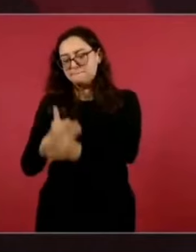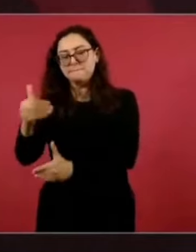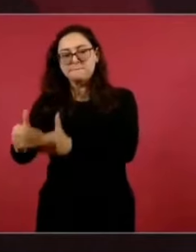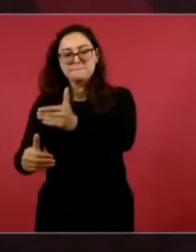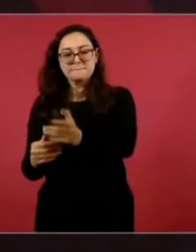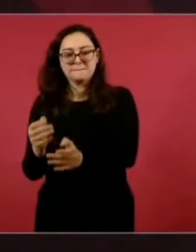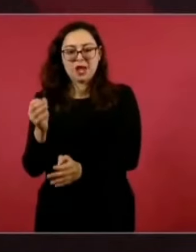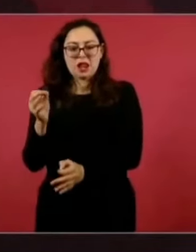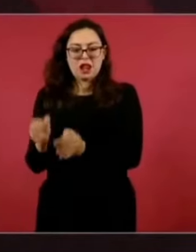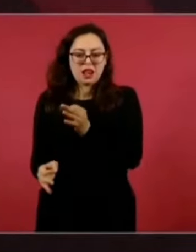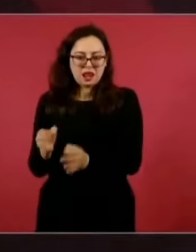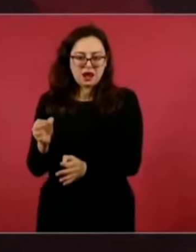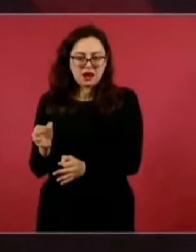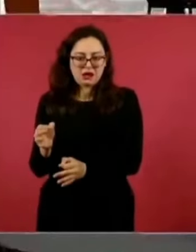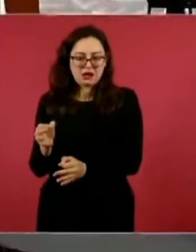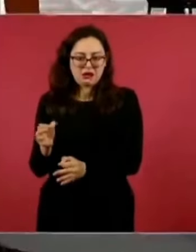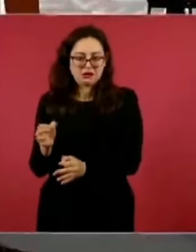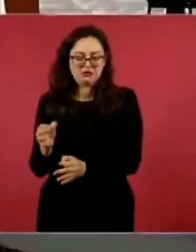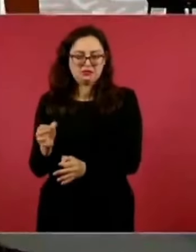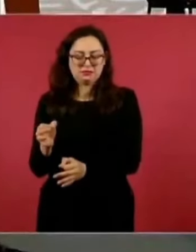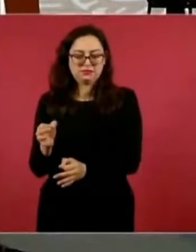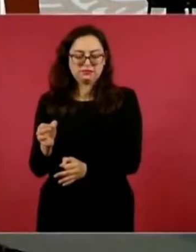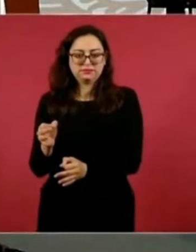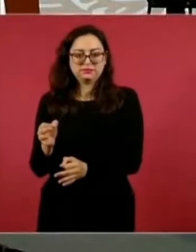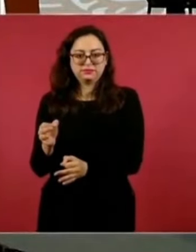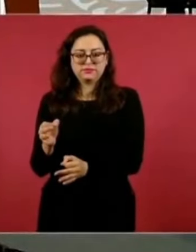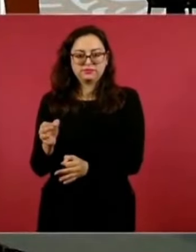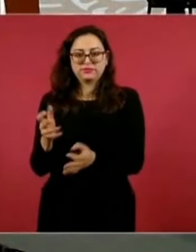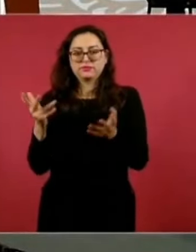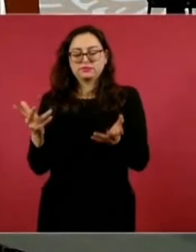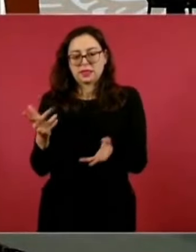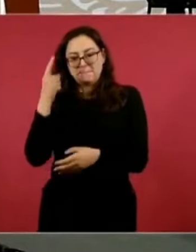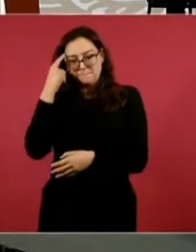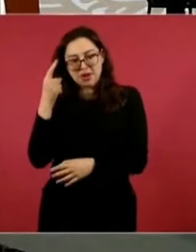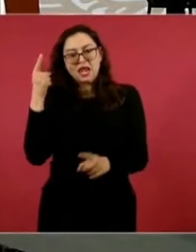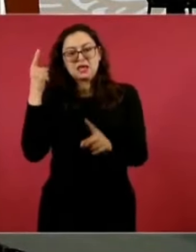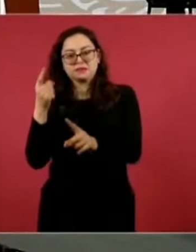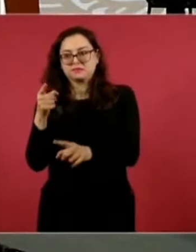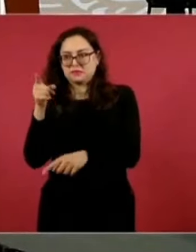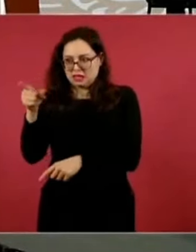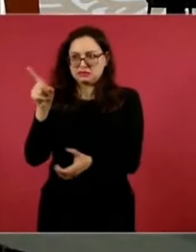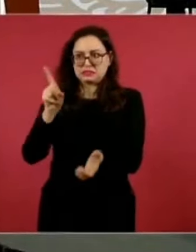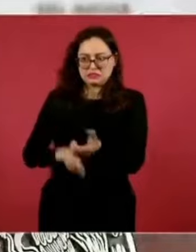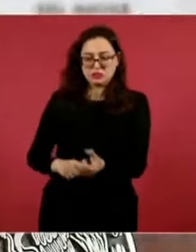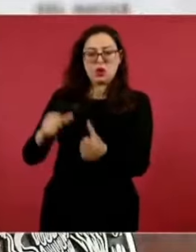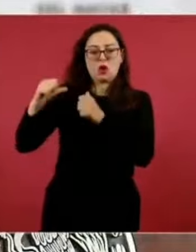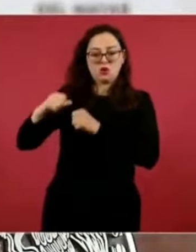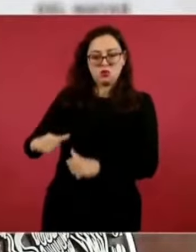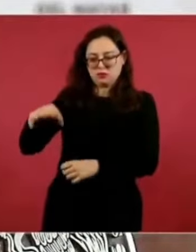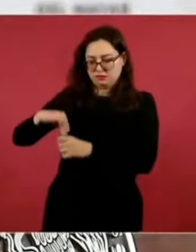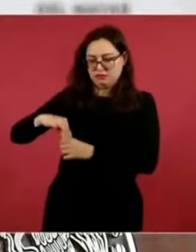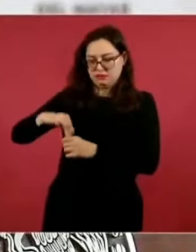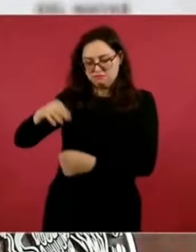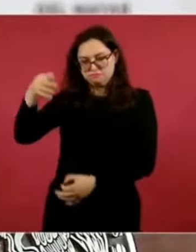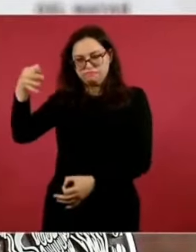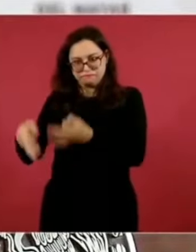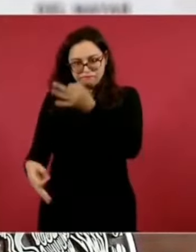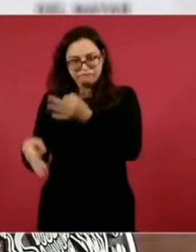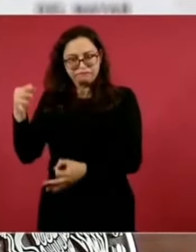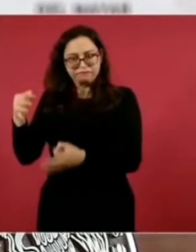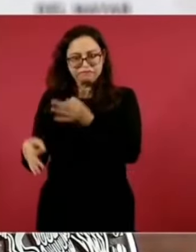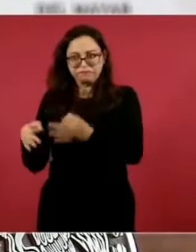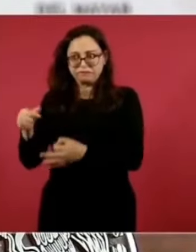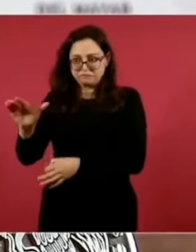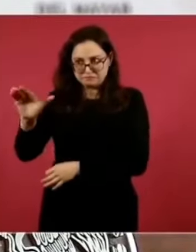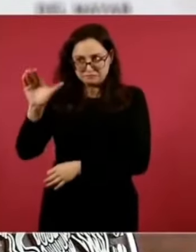que se acuda al tribunal electoral, que el